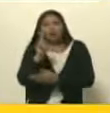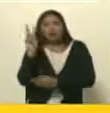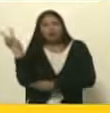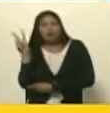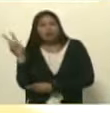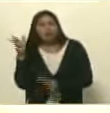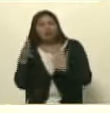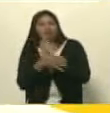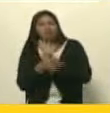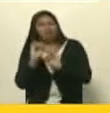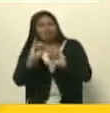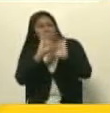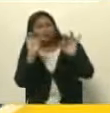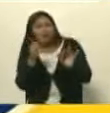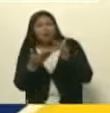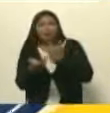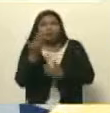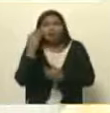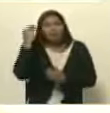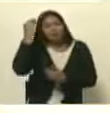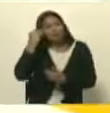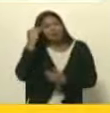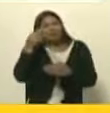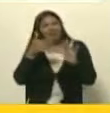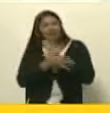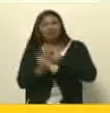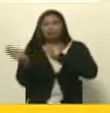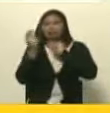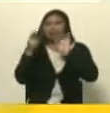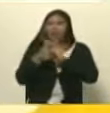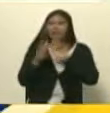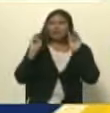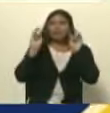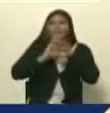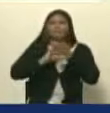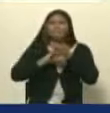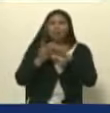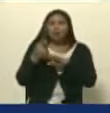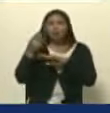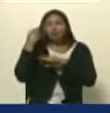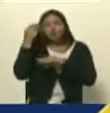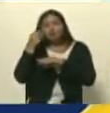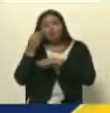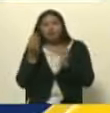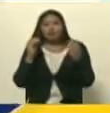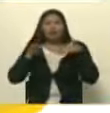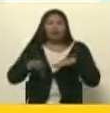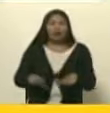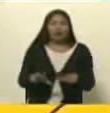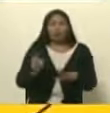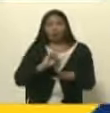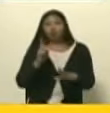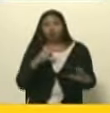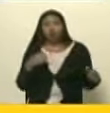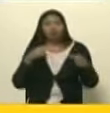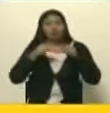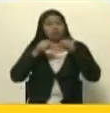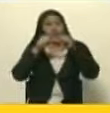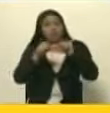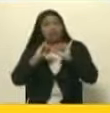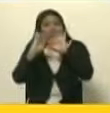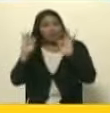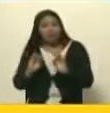Venezuela. Allí también es importante analizar y debatir estos temas porque ellos no han cesado en su afán de querer derrocar al gobierno